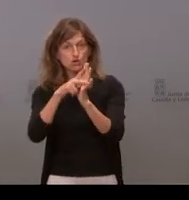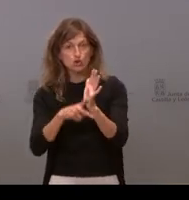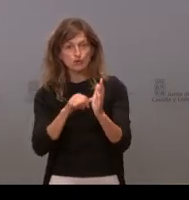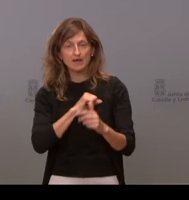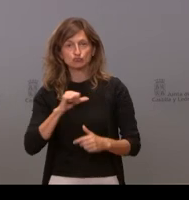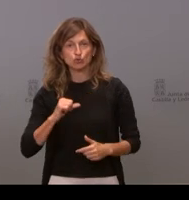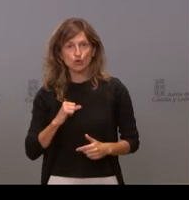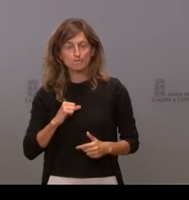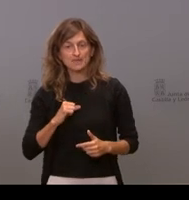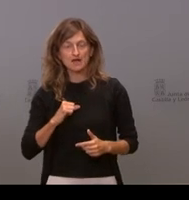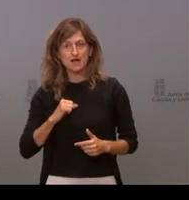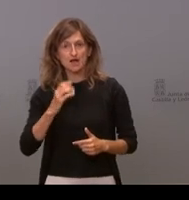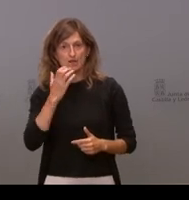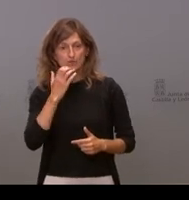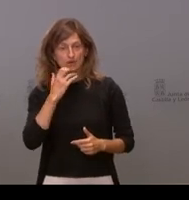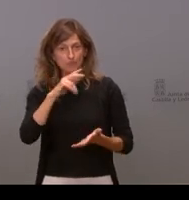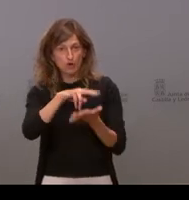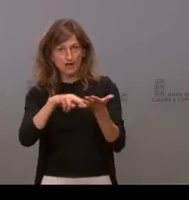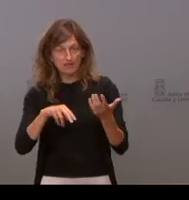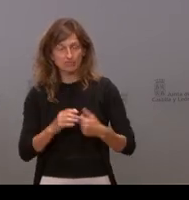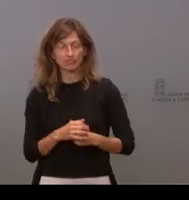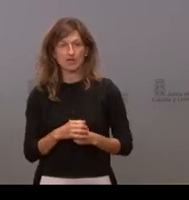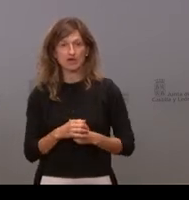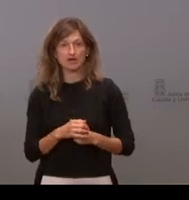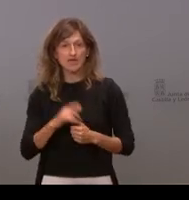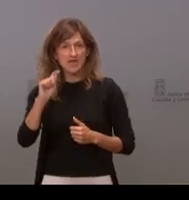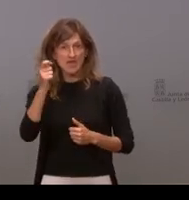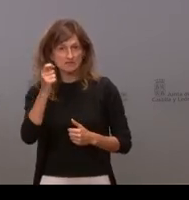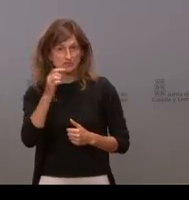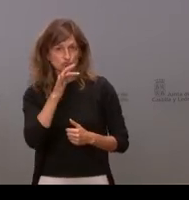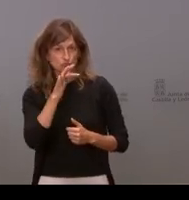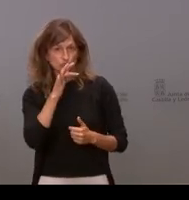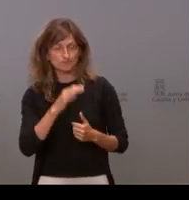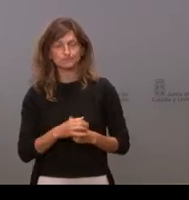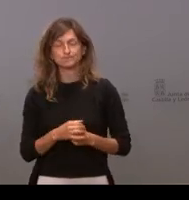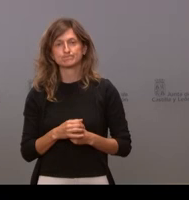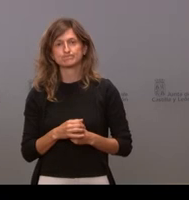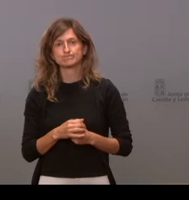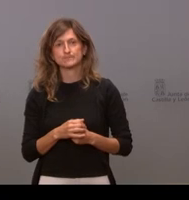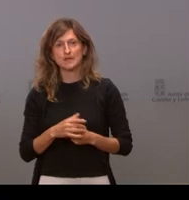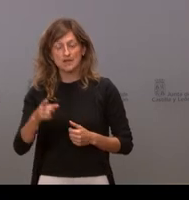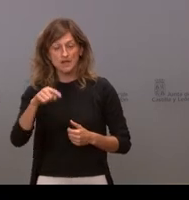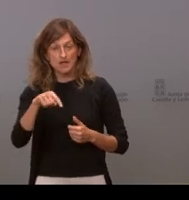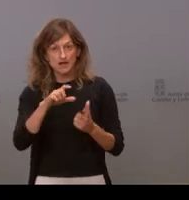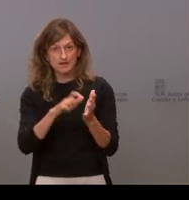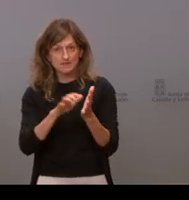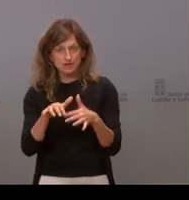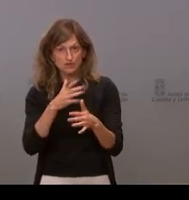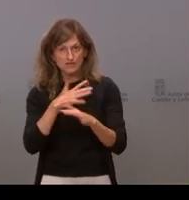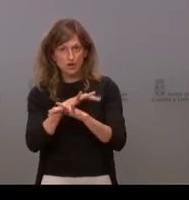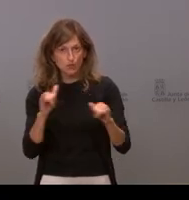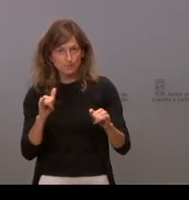como creo que por ejemplo hay en Galicia aunque no con mucho éxito en algunos temas pero si se plantean de alguna manera compensar